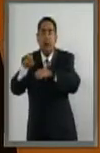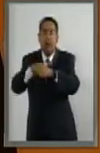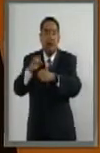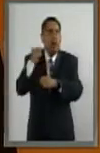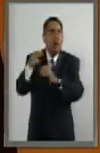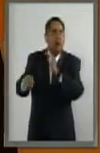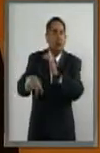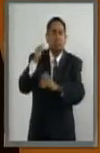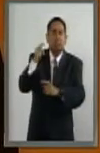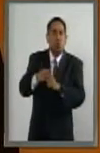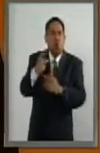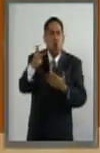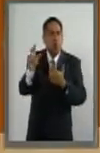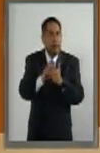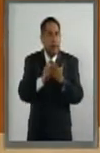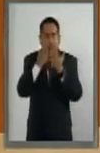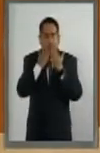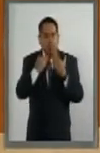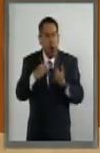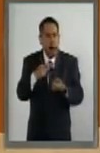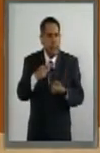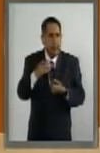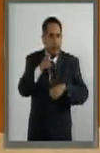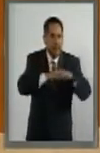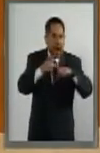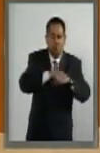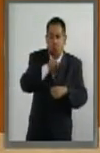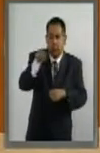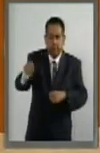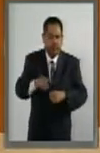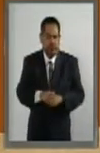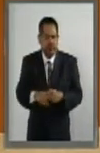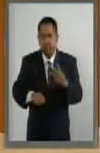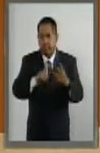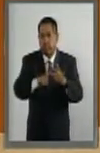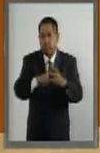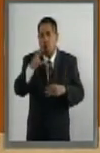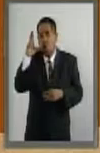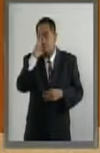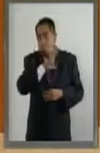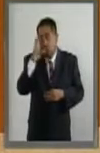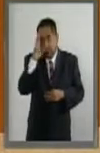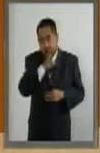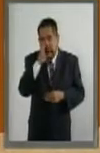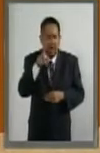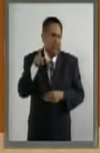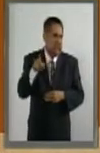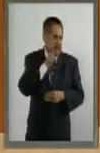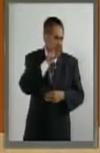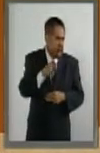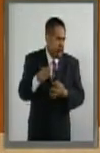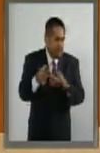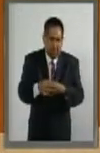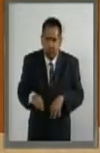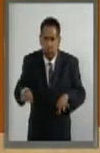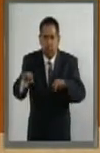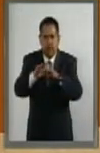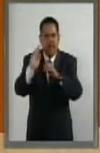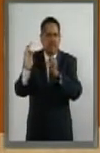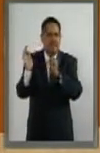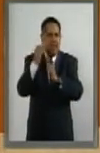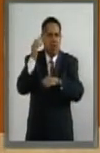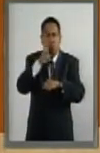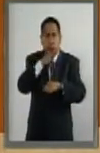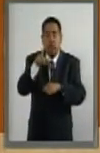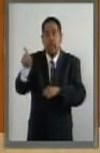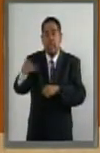acéfala ocho meses. La Federación de Rusia es un actor fundamental en el escenario internacional. Es